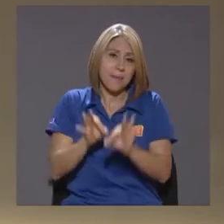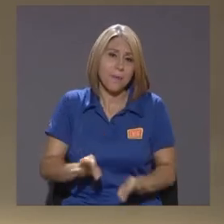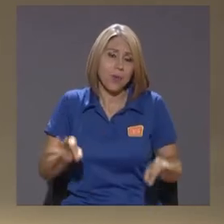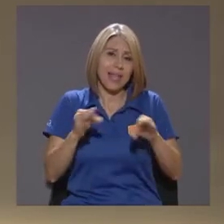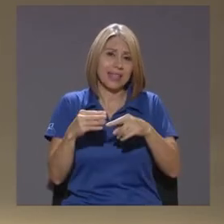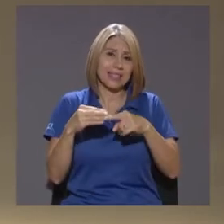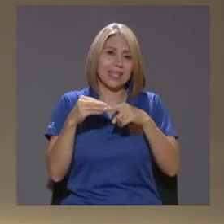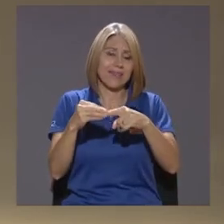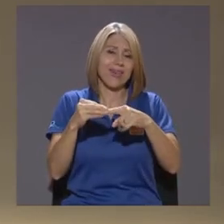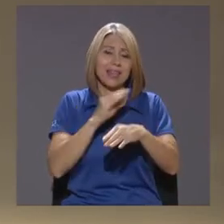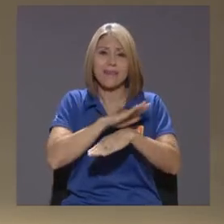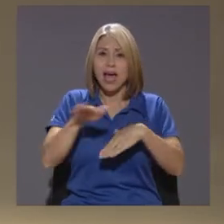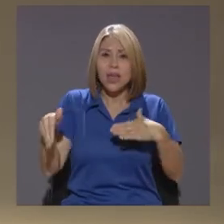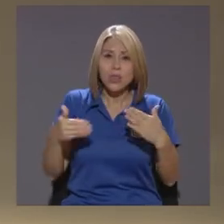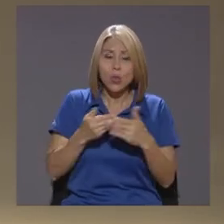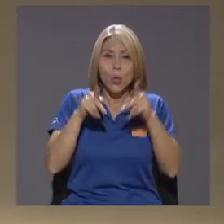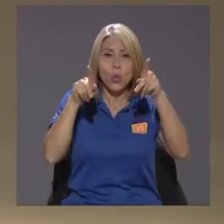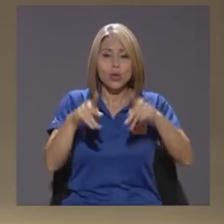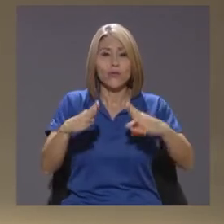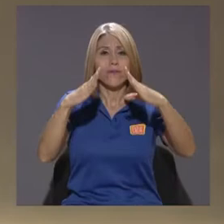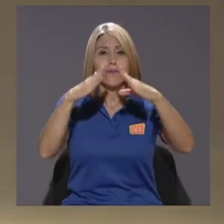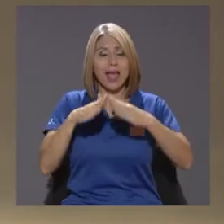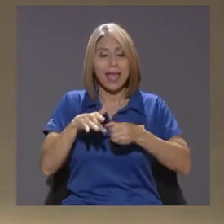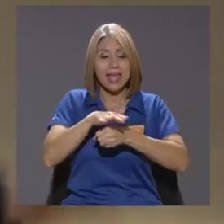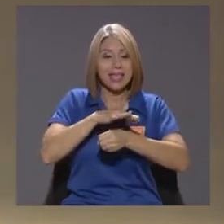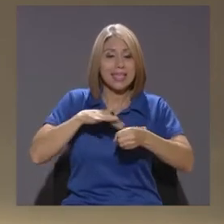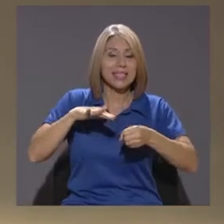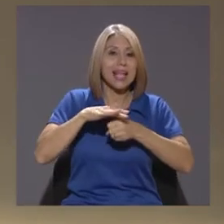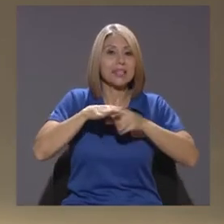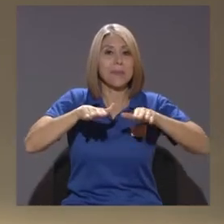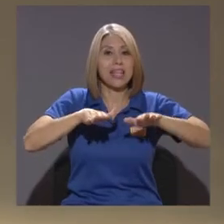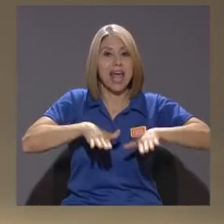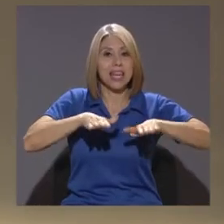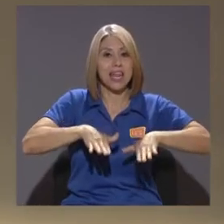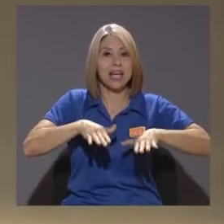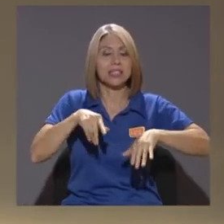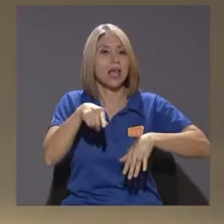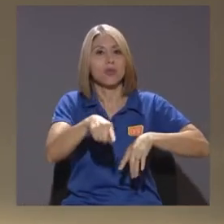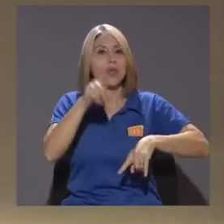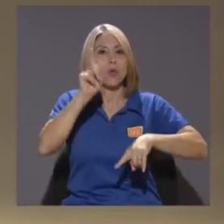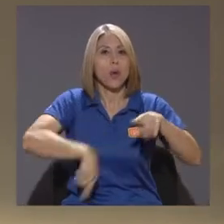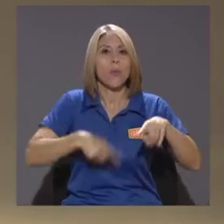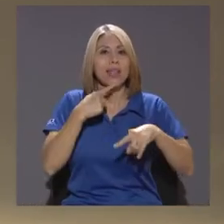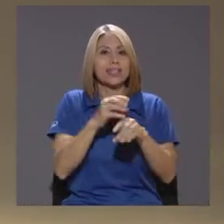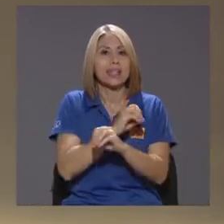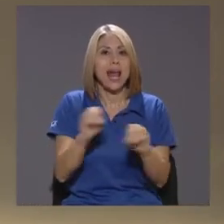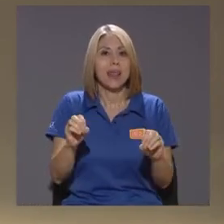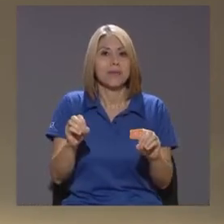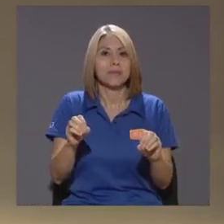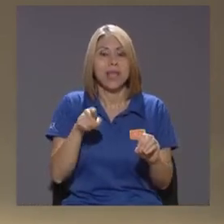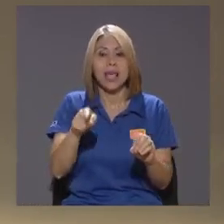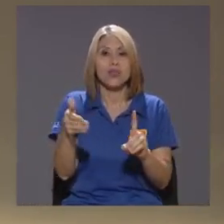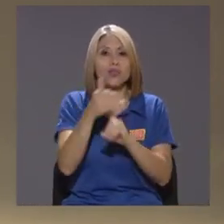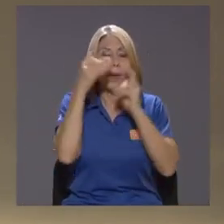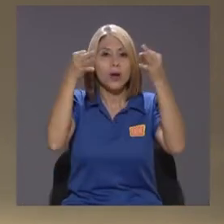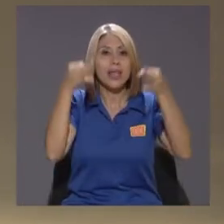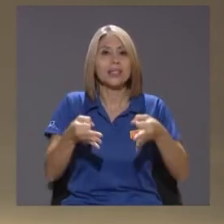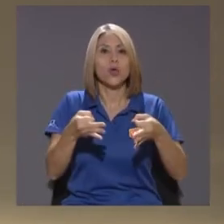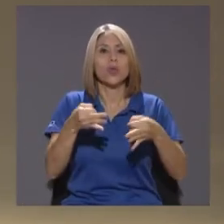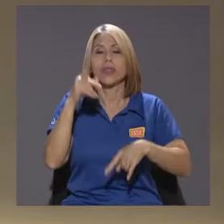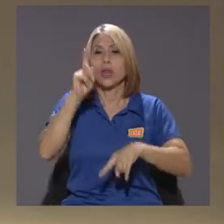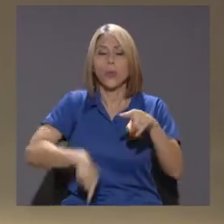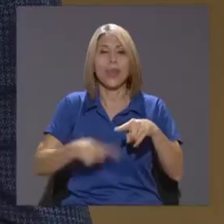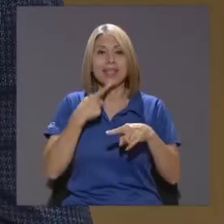A todos los habitantes De las islas británicas Donde no van a poder decir nada Tomaron la decisión De no poder decir nada